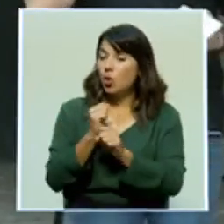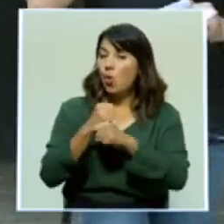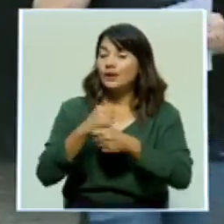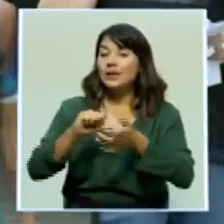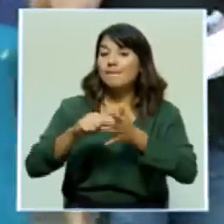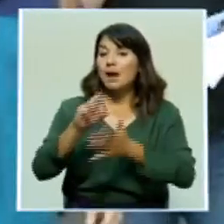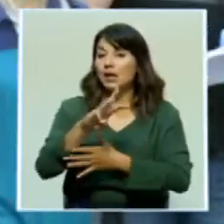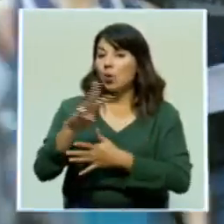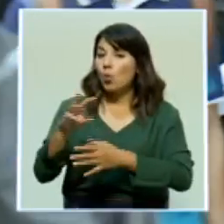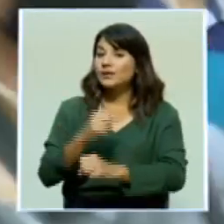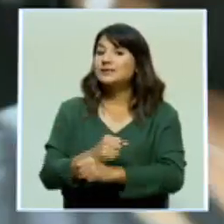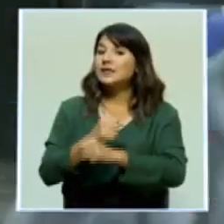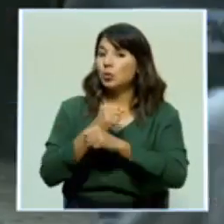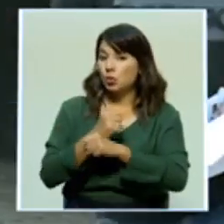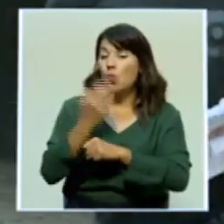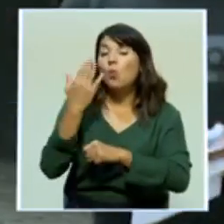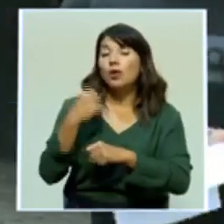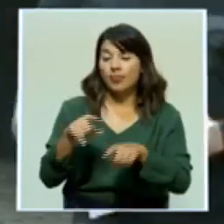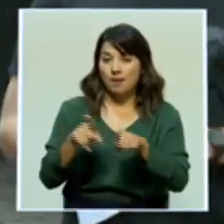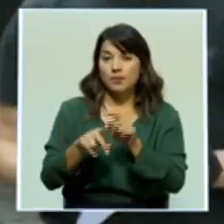sí se incrementaron.